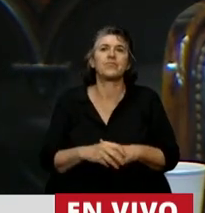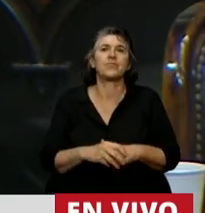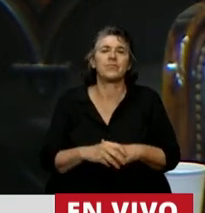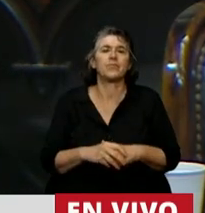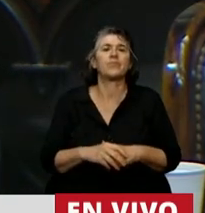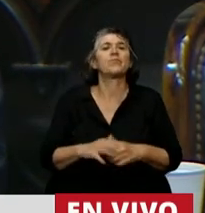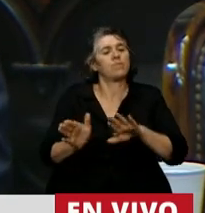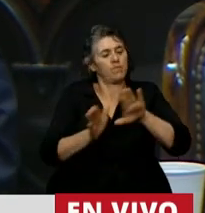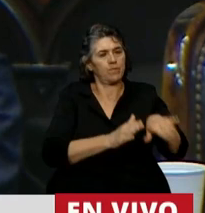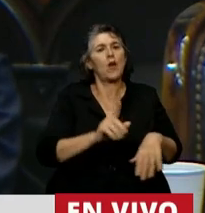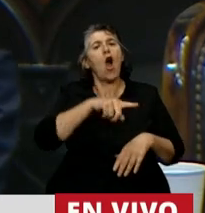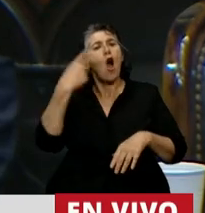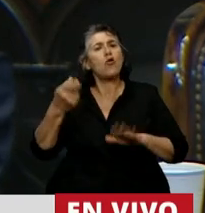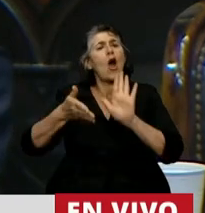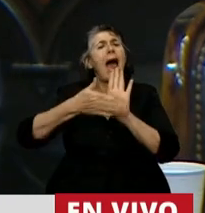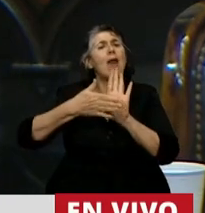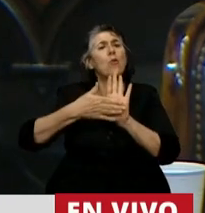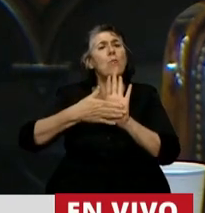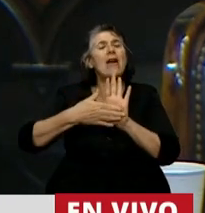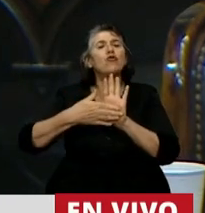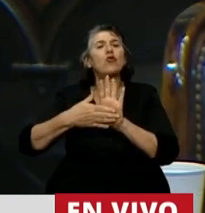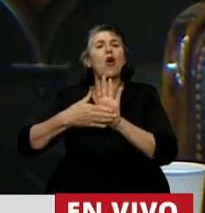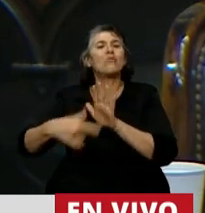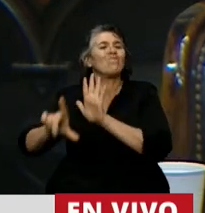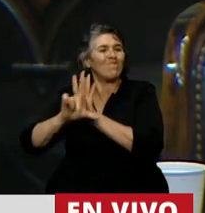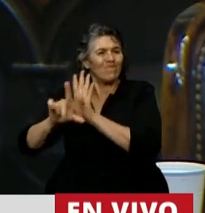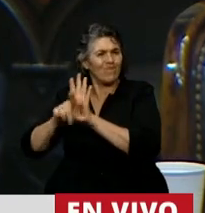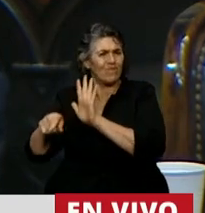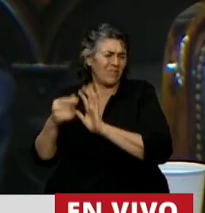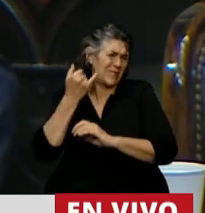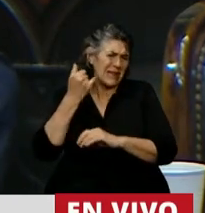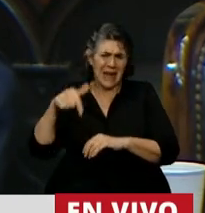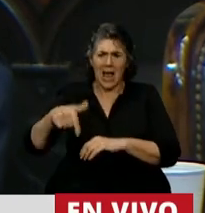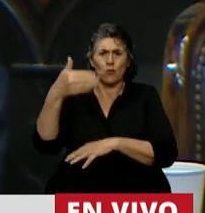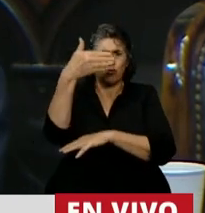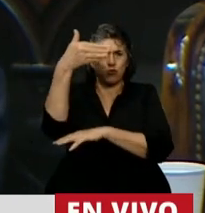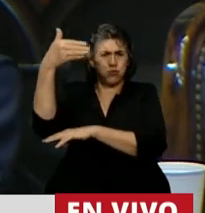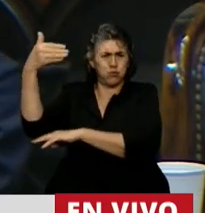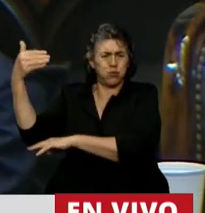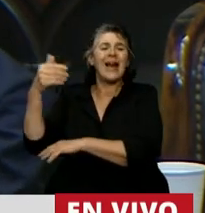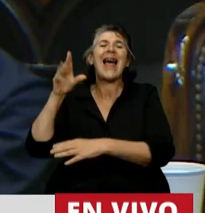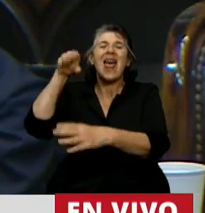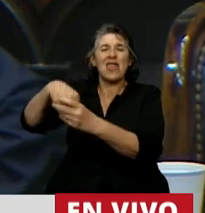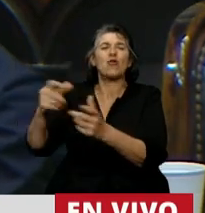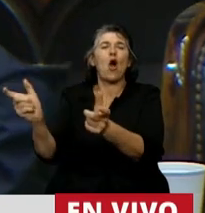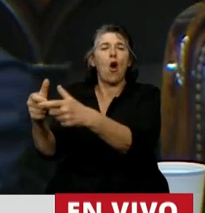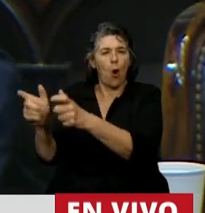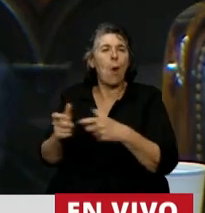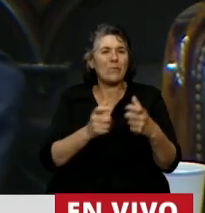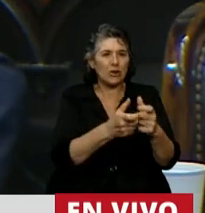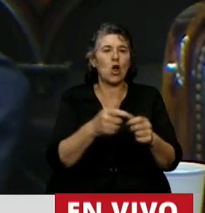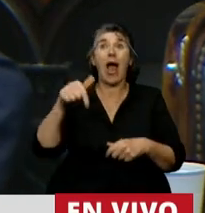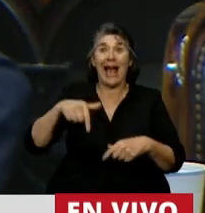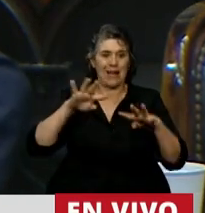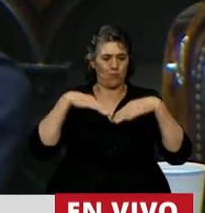Argumentos jurídicos ya se han dado varios y abundantes en el debate, en comisión y también en este